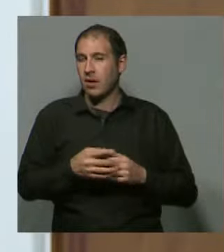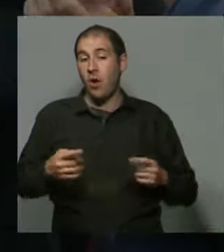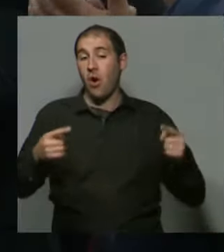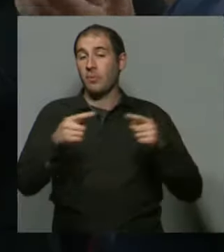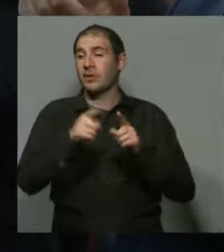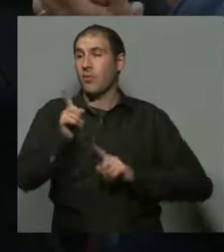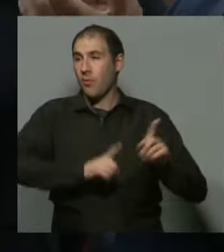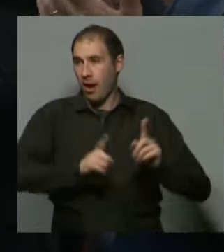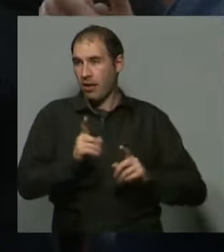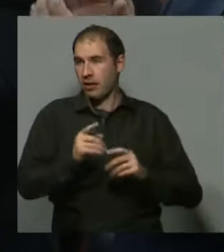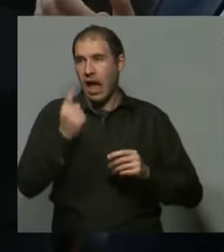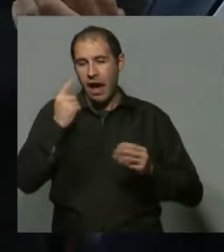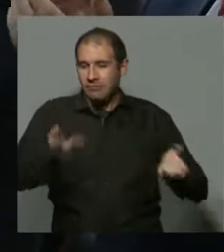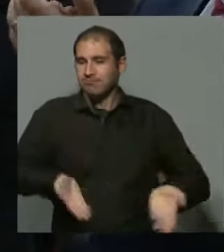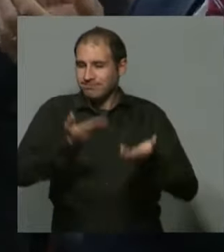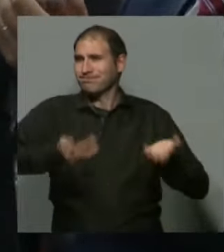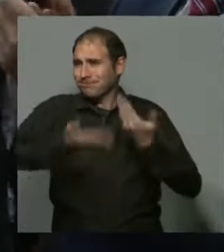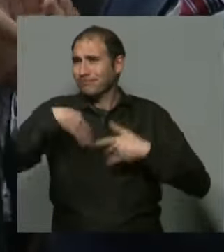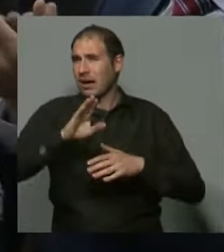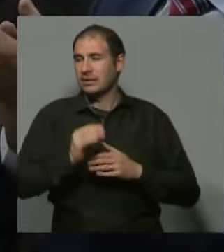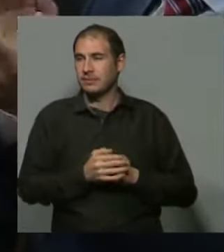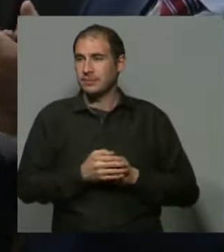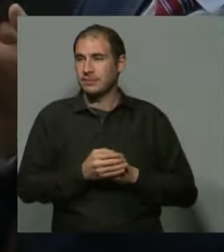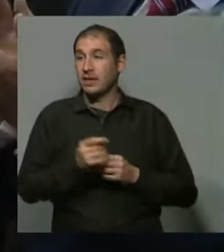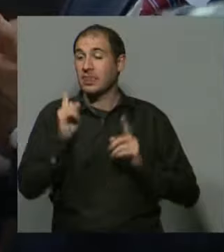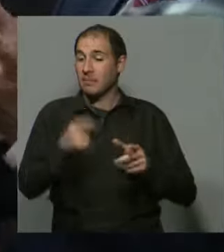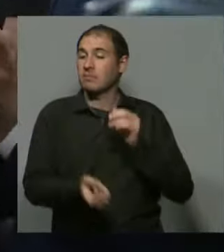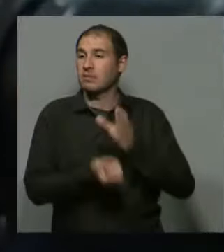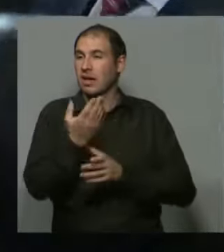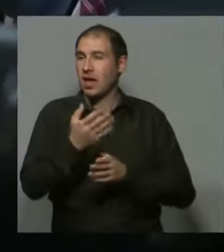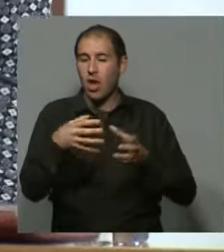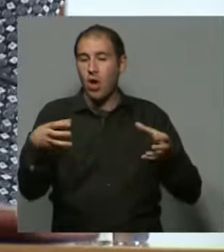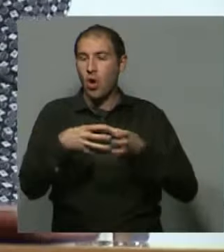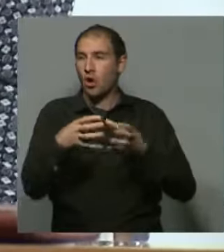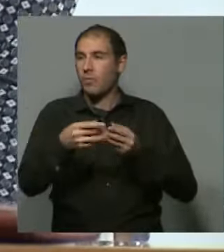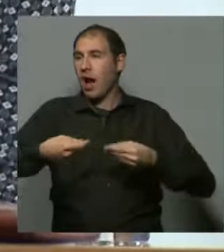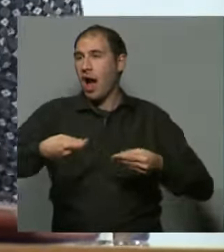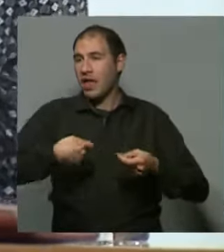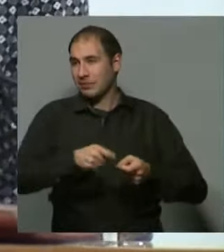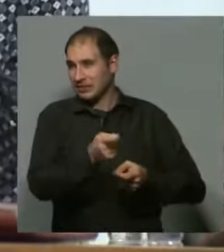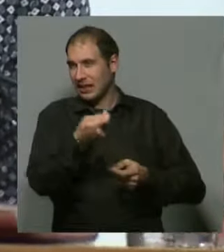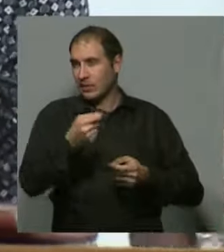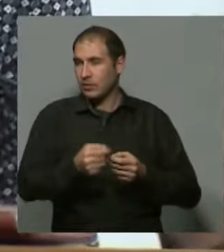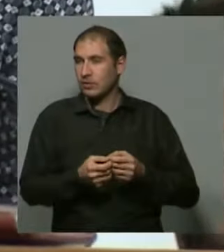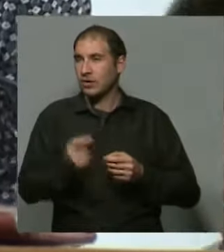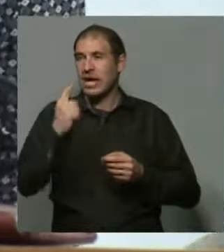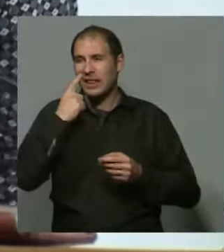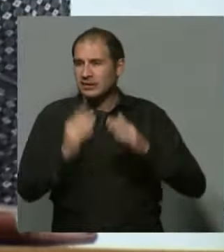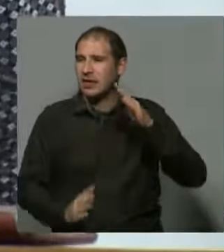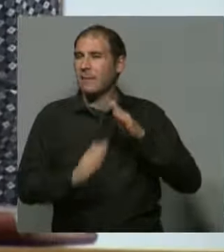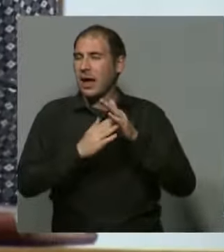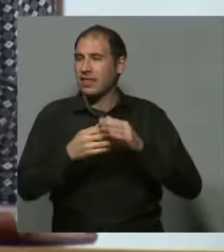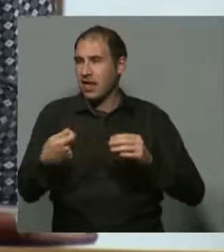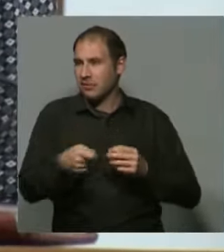es tratar de darle mayor agilidad y se crea también un órgano administrativo, una superintendencia